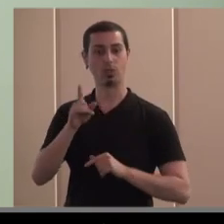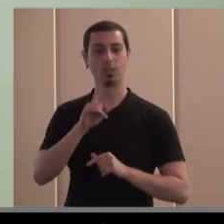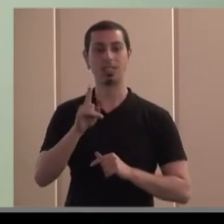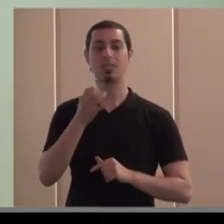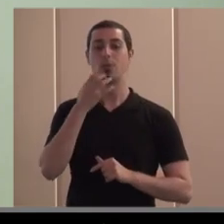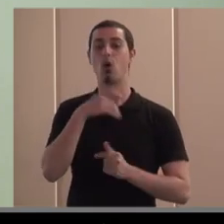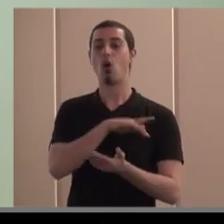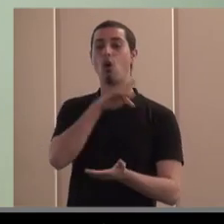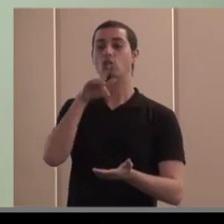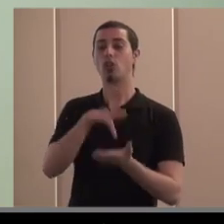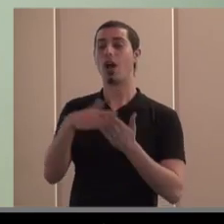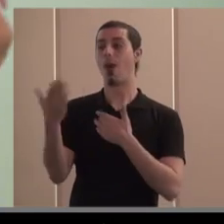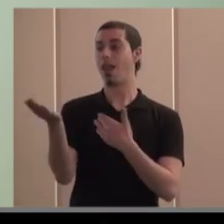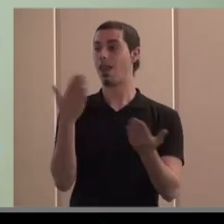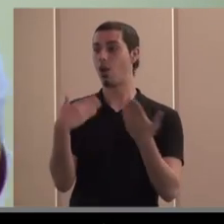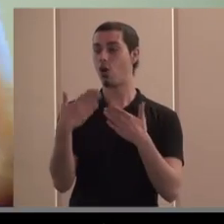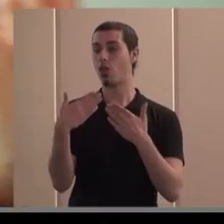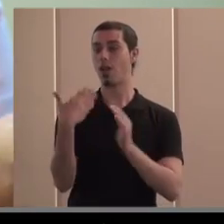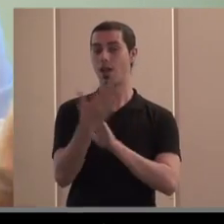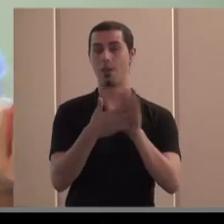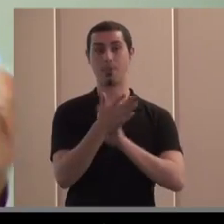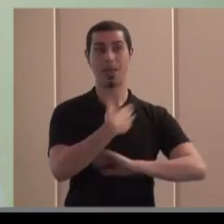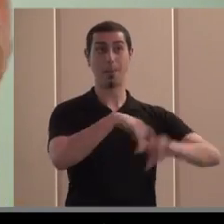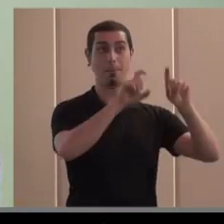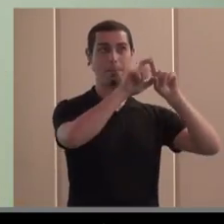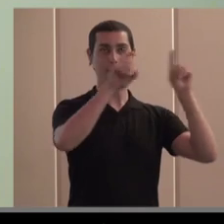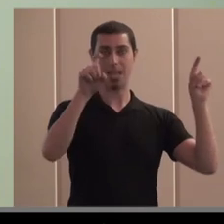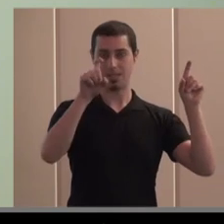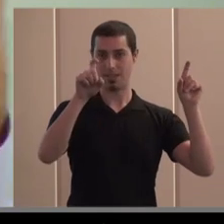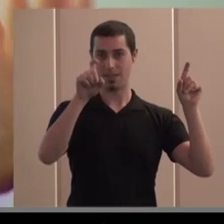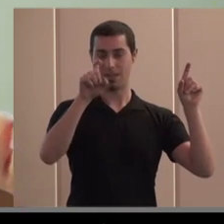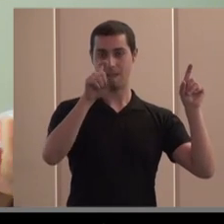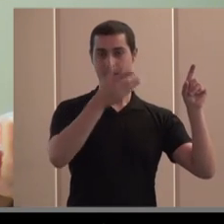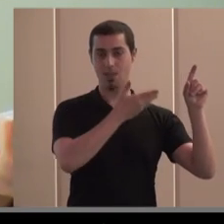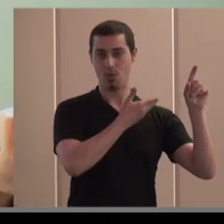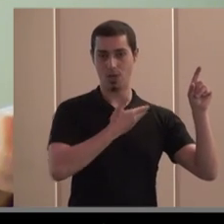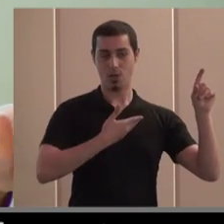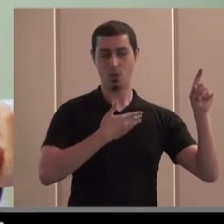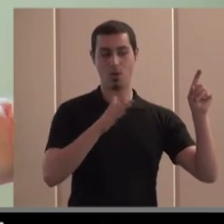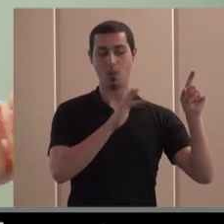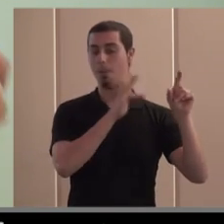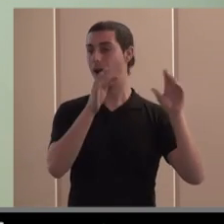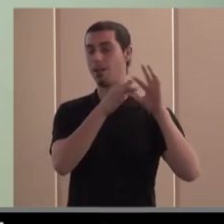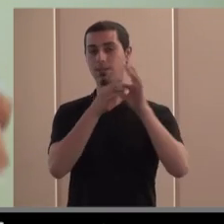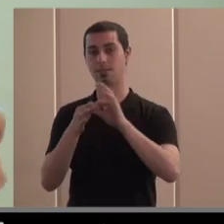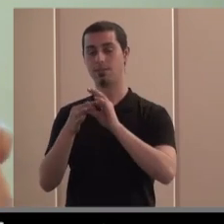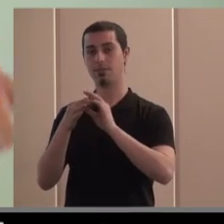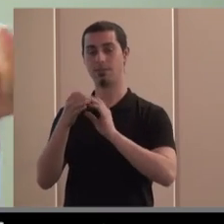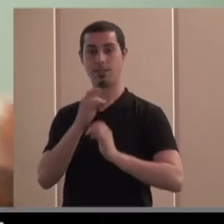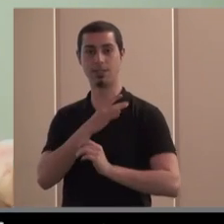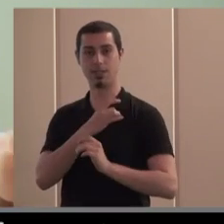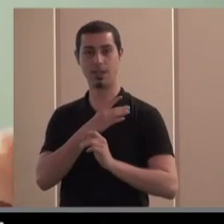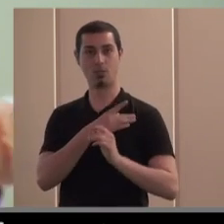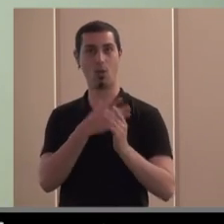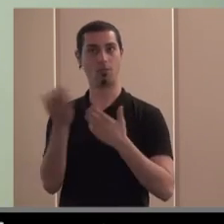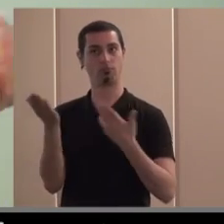cuando nosotros cuando se negocia entre entre empresariados vuelvo a existir y y la representación de los trabajadores un